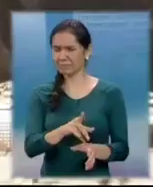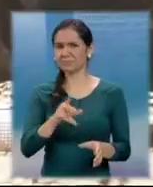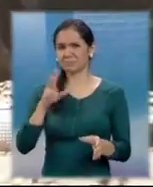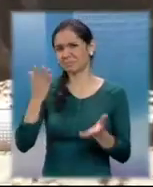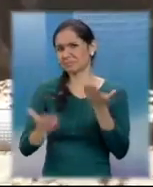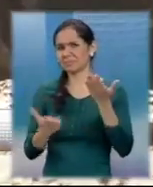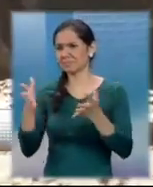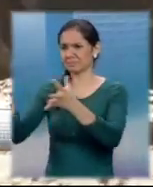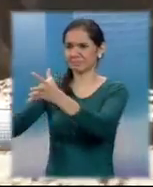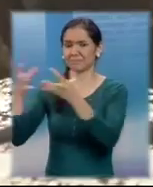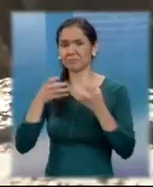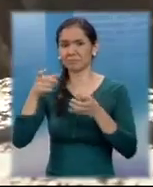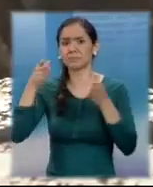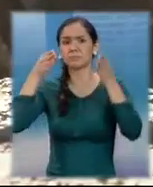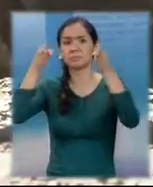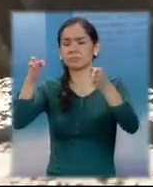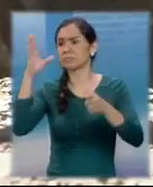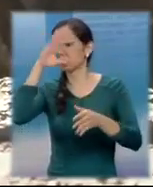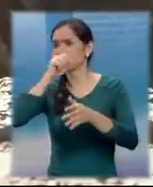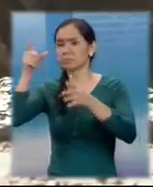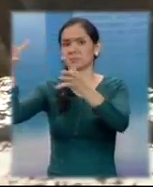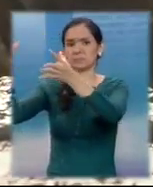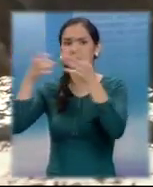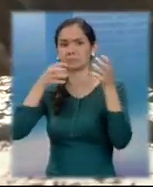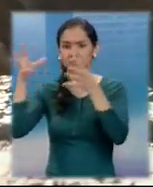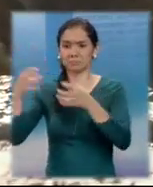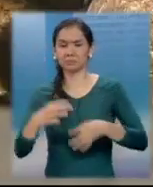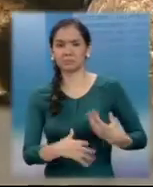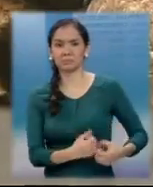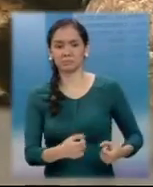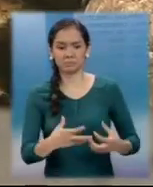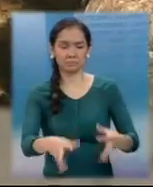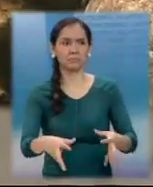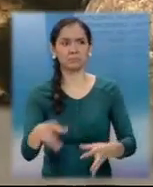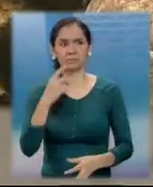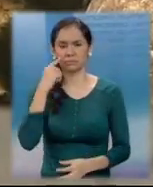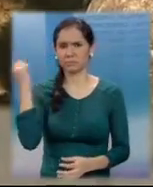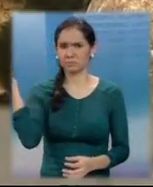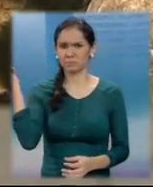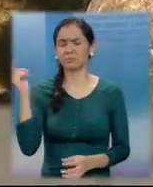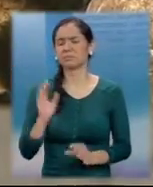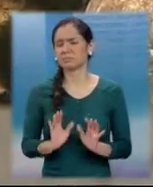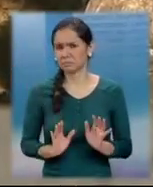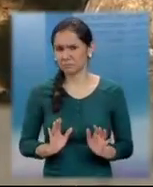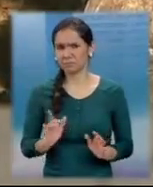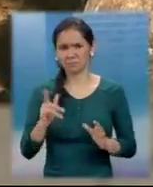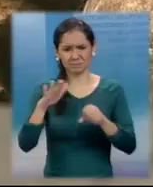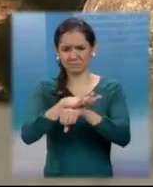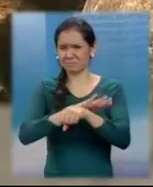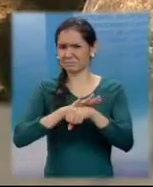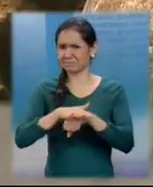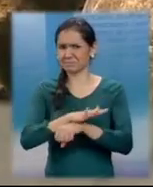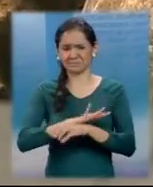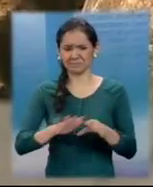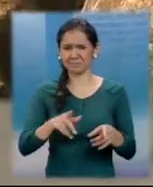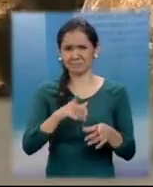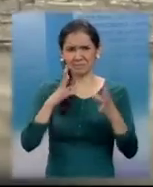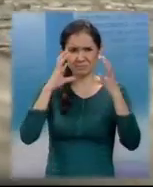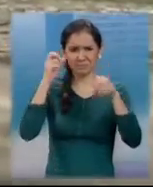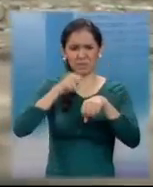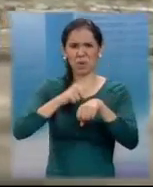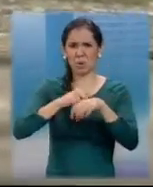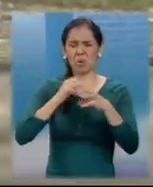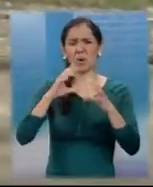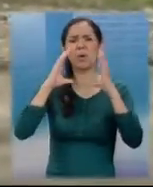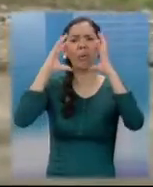esos cadáveres estaban por ahí. Ya están bastante pelones, ya se ven como que fueran cocos.